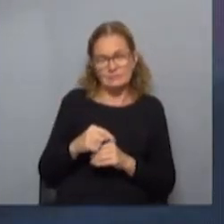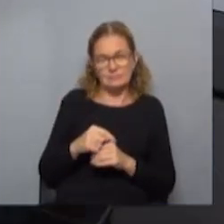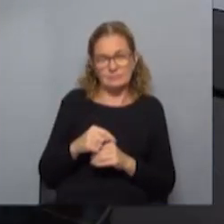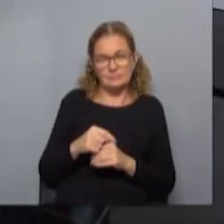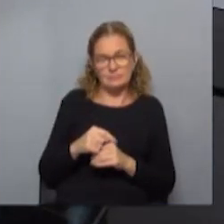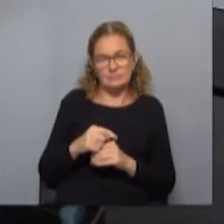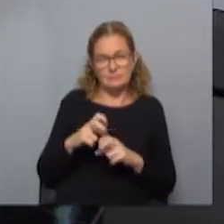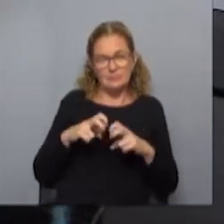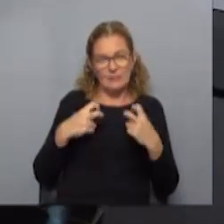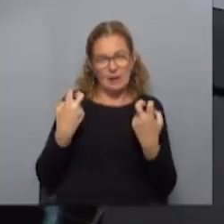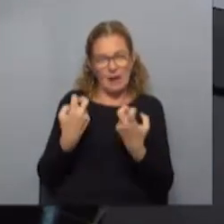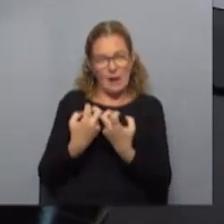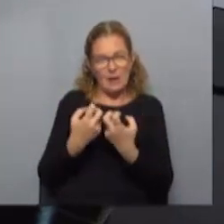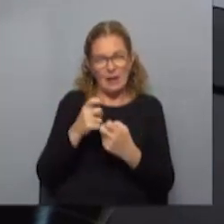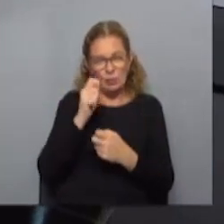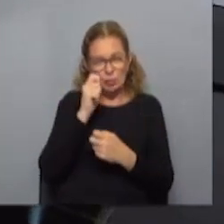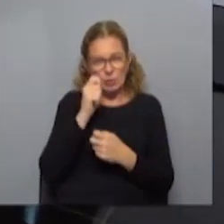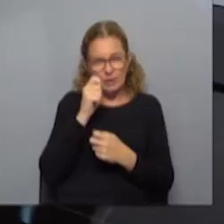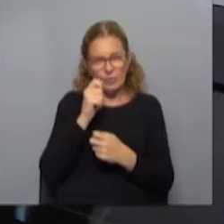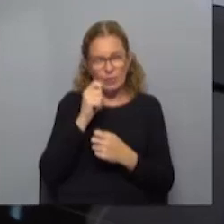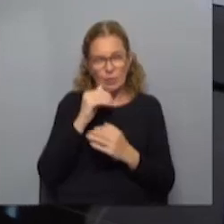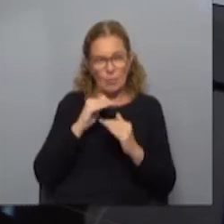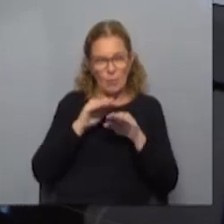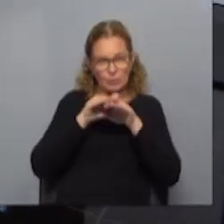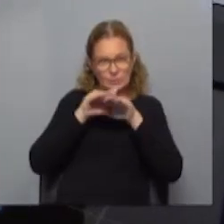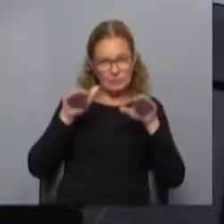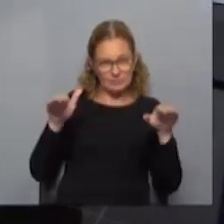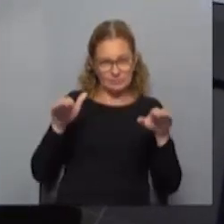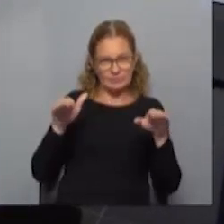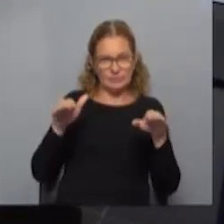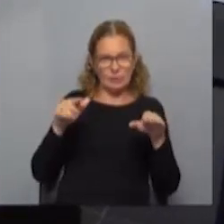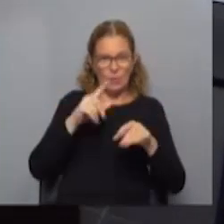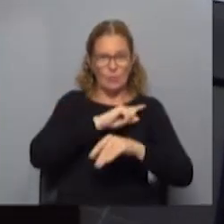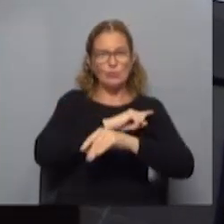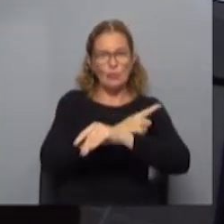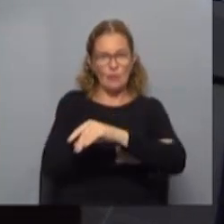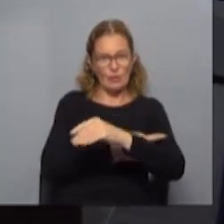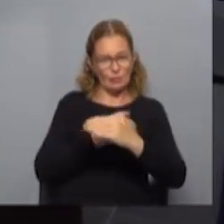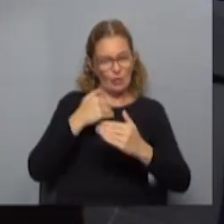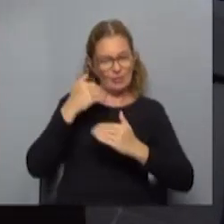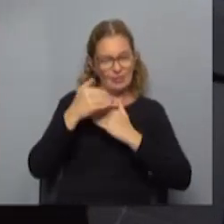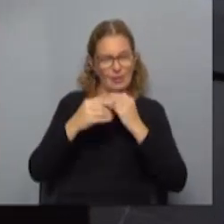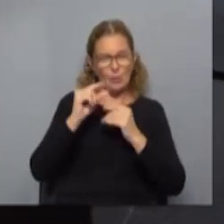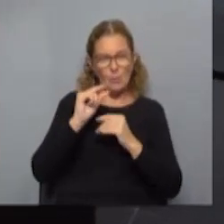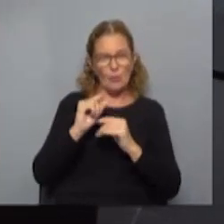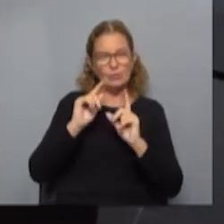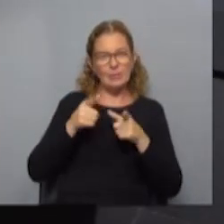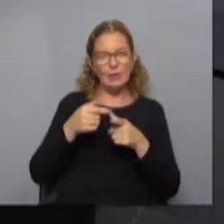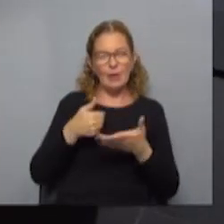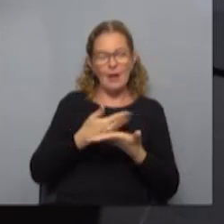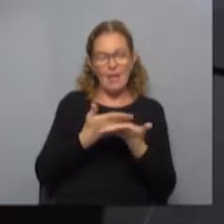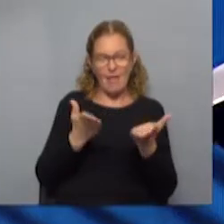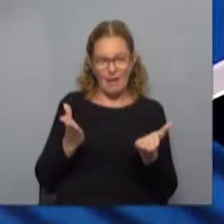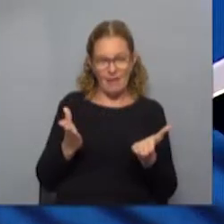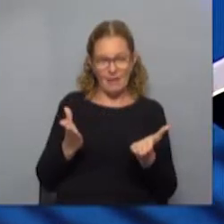La Cámara Uruguaya de Turismo ha tratado de mantener un cierto nivel de calidad también, con mucho esfuerzo, que también es un poco lo que le da